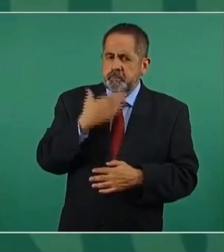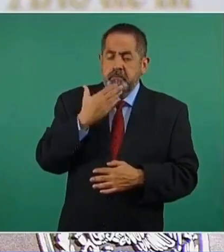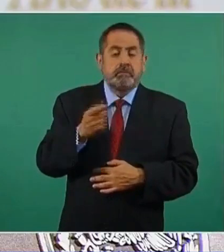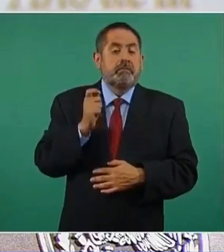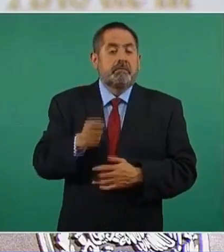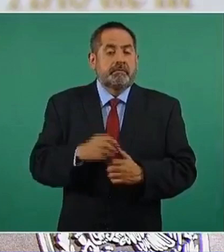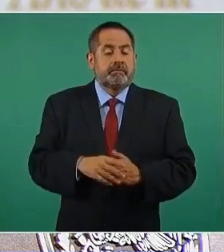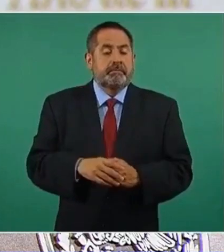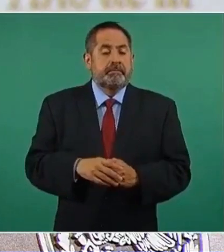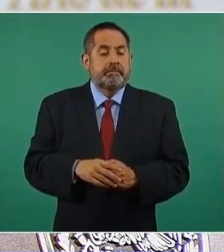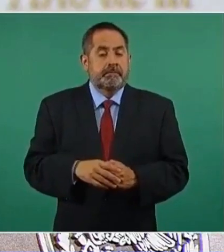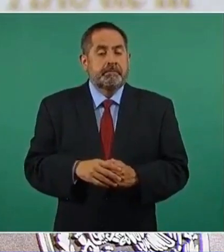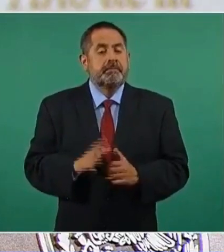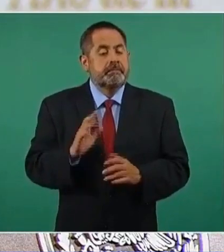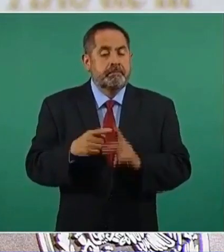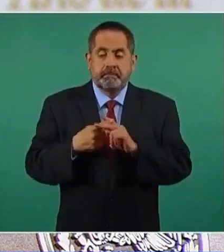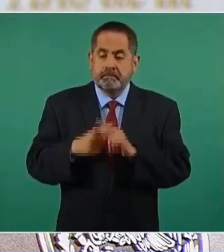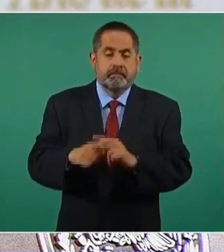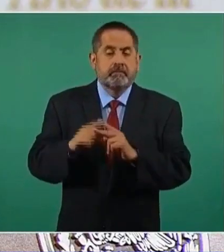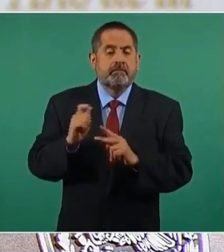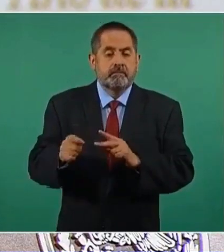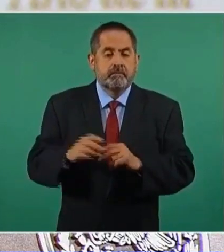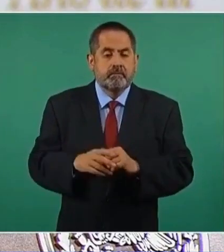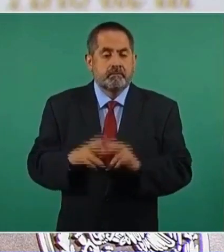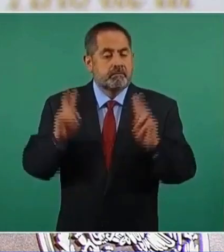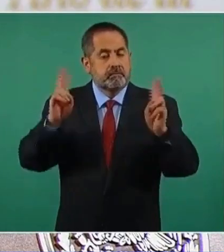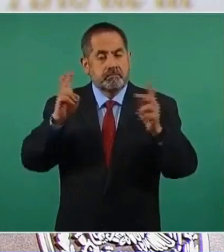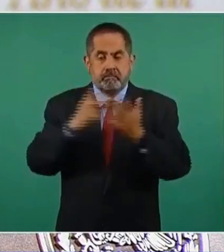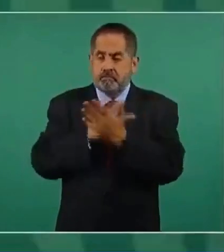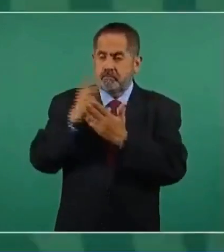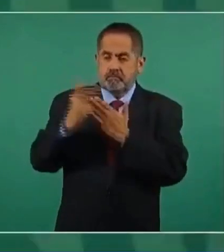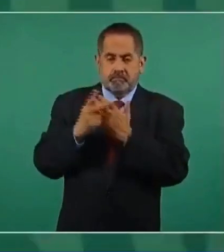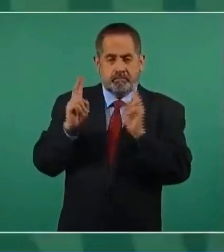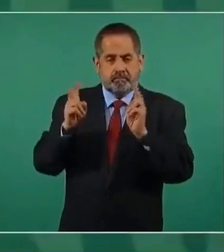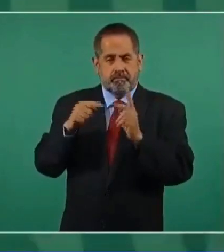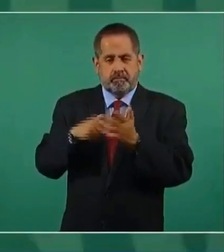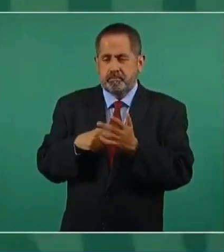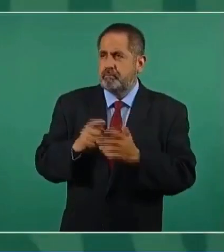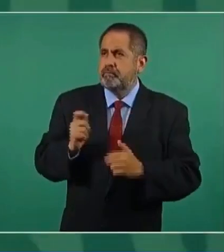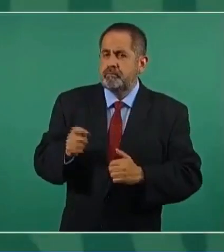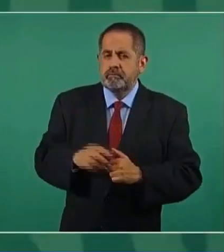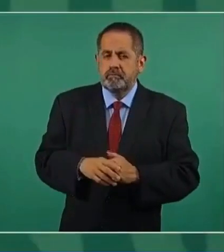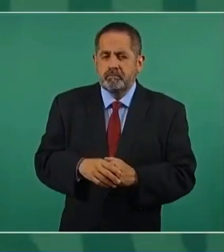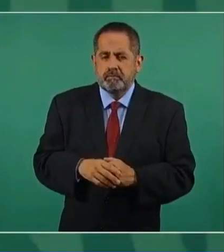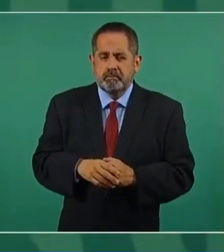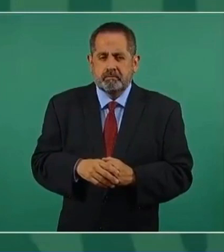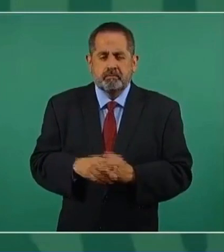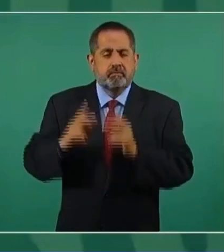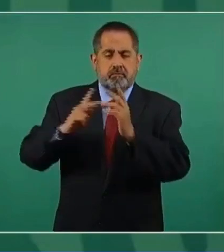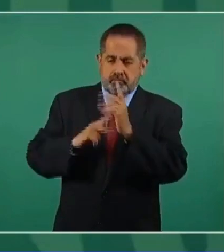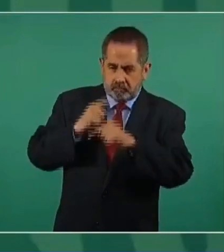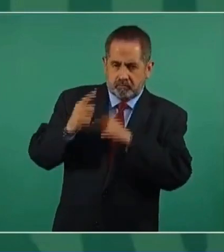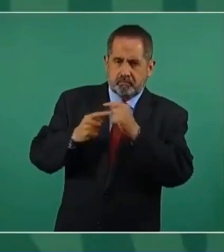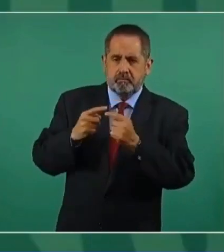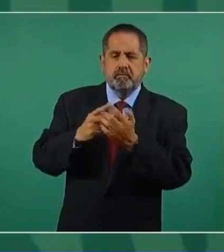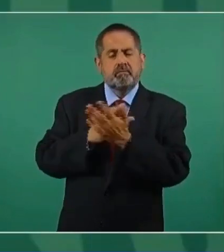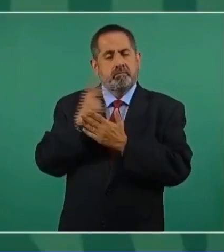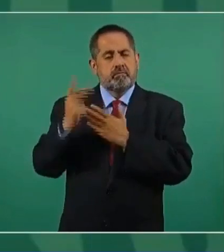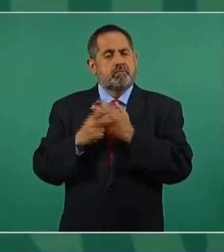es que ya inició el programa, o mejor dicho, reinició